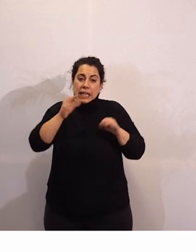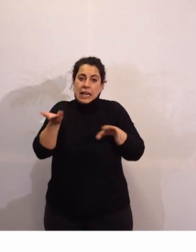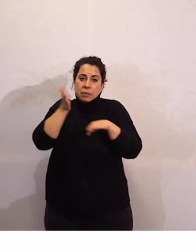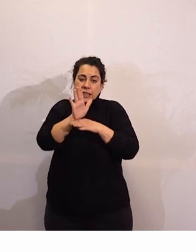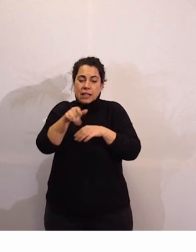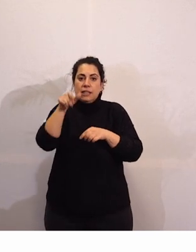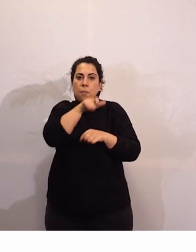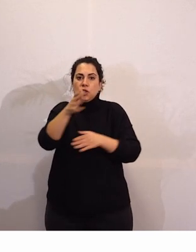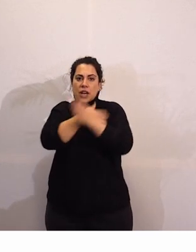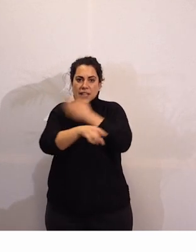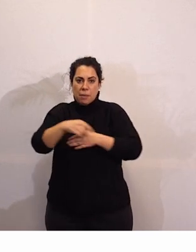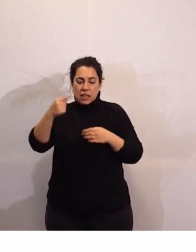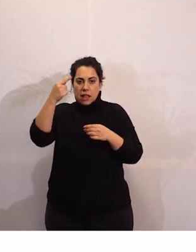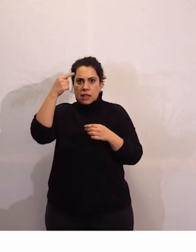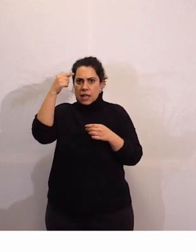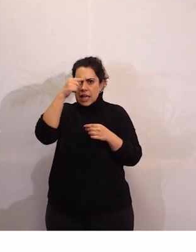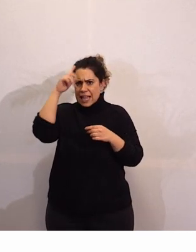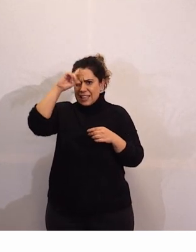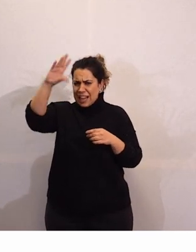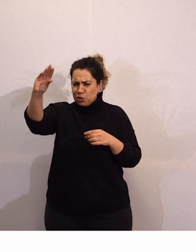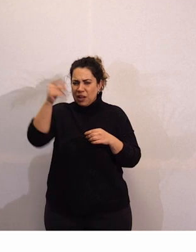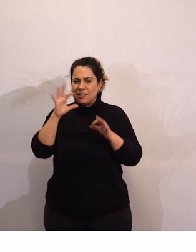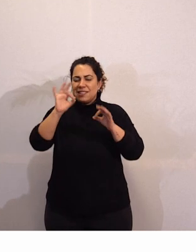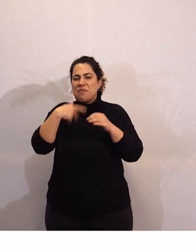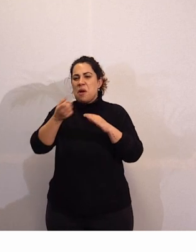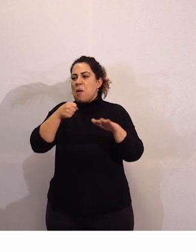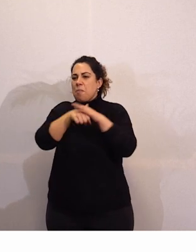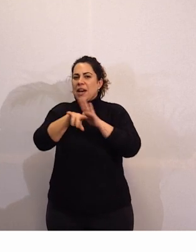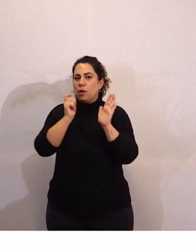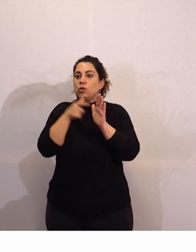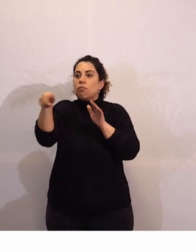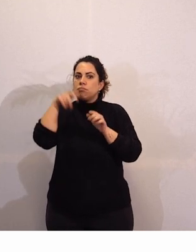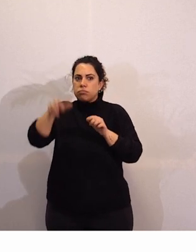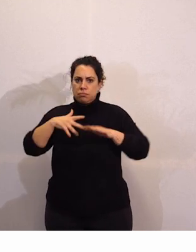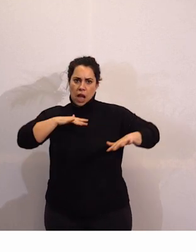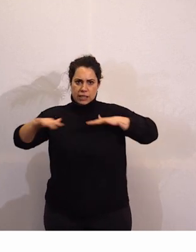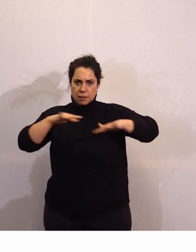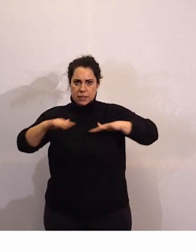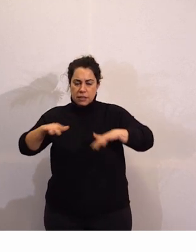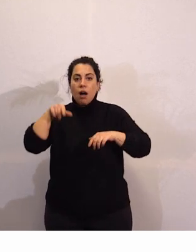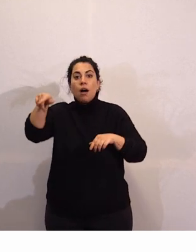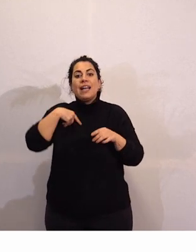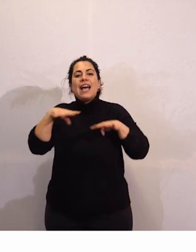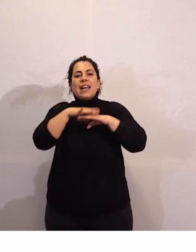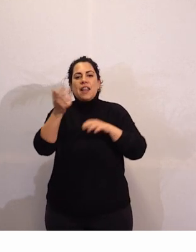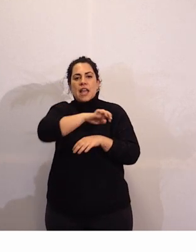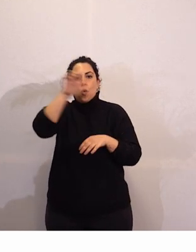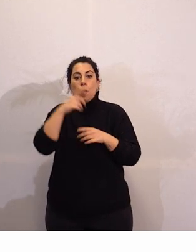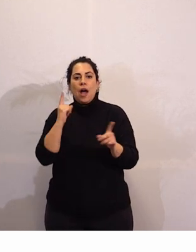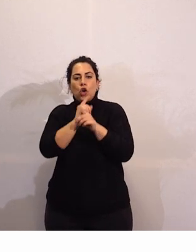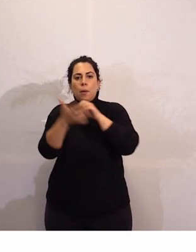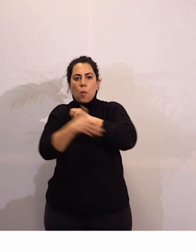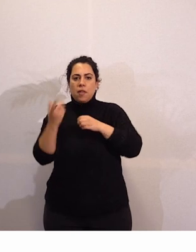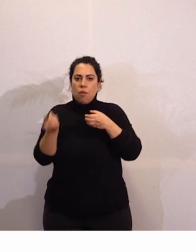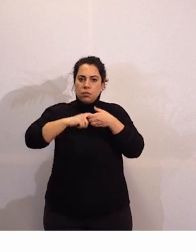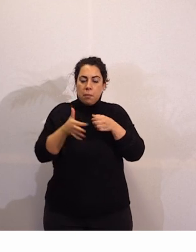y de Desarrollo de Plena Inclusión. Patricia es una persona activista que participa en la Red Europea contra la Pobreza